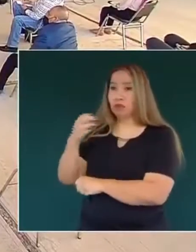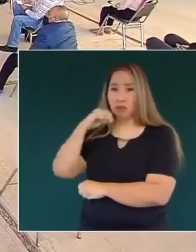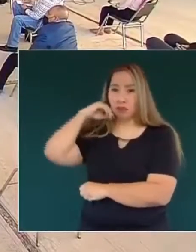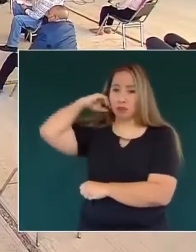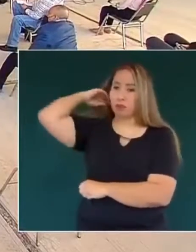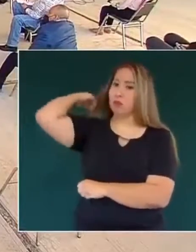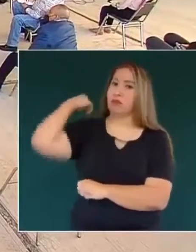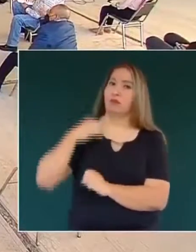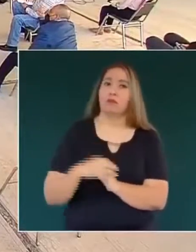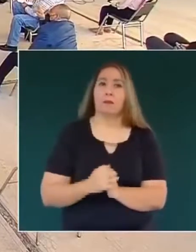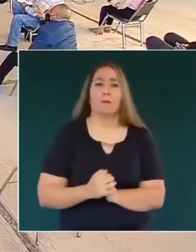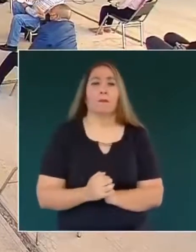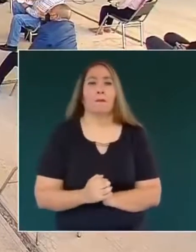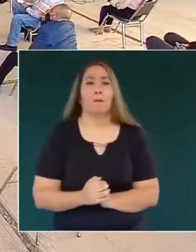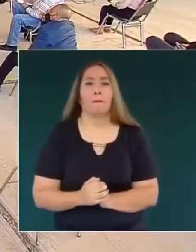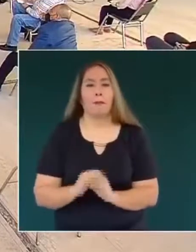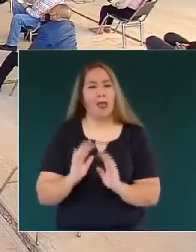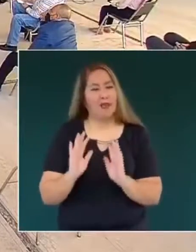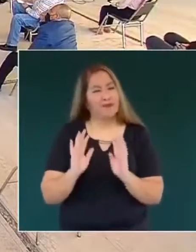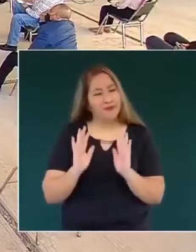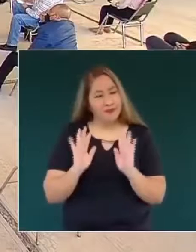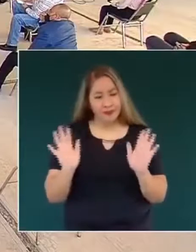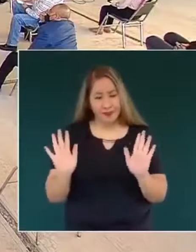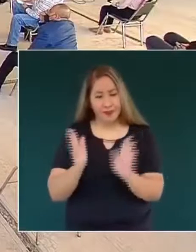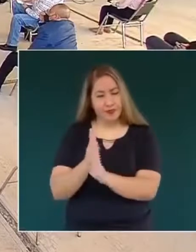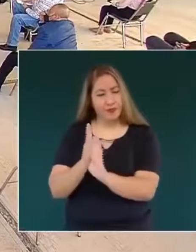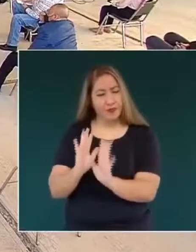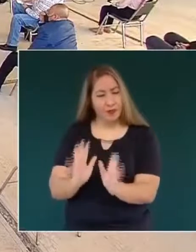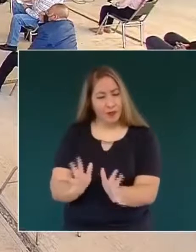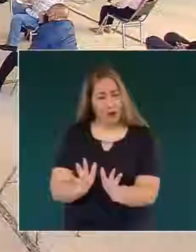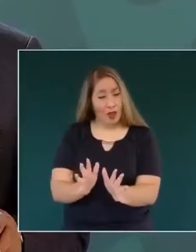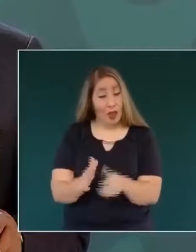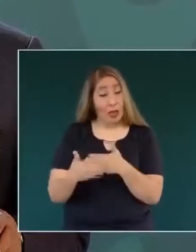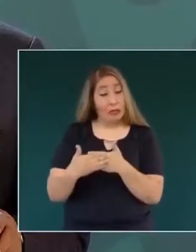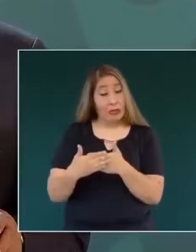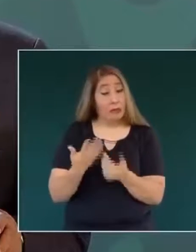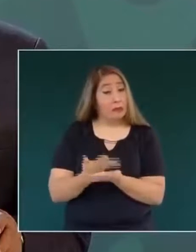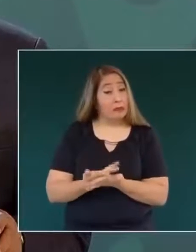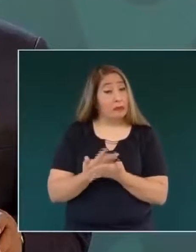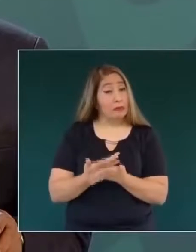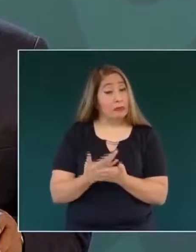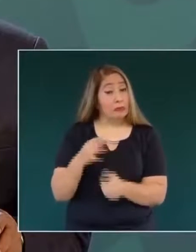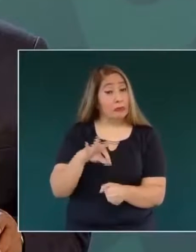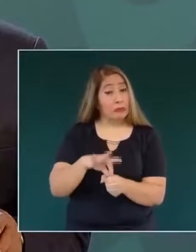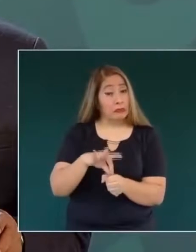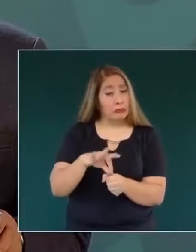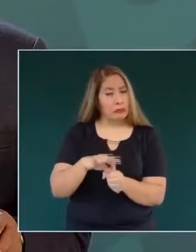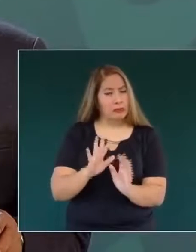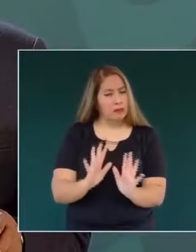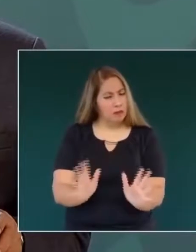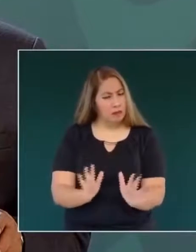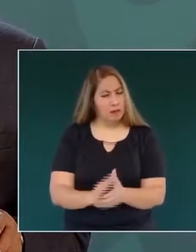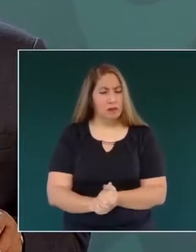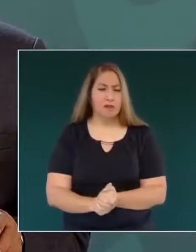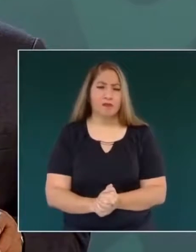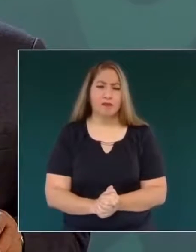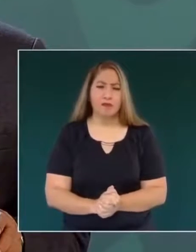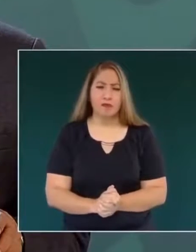Bueno, estamos en víspera de las elecciones y desde luego que